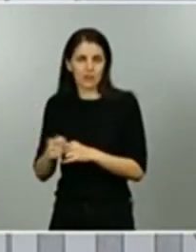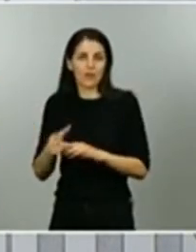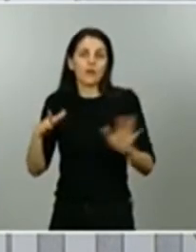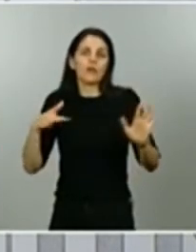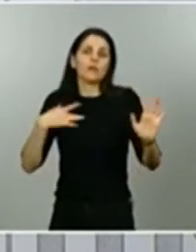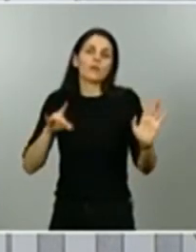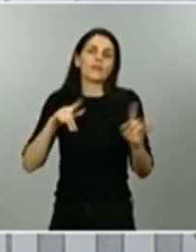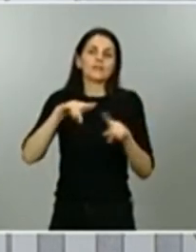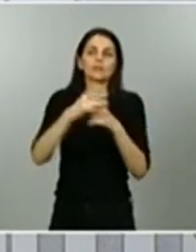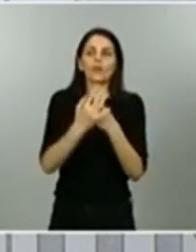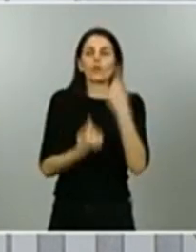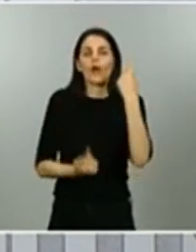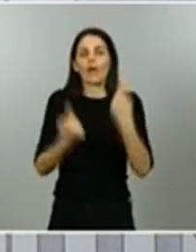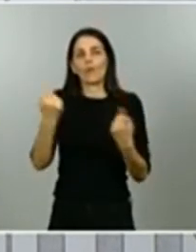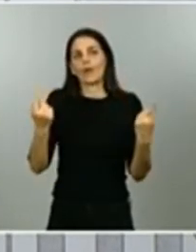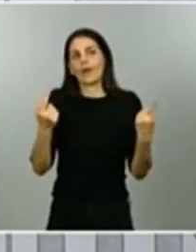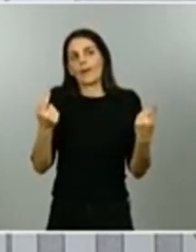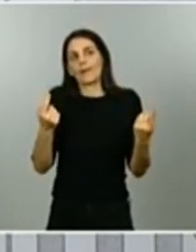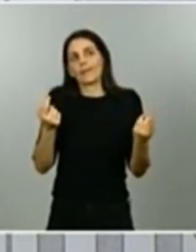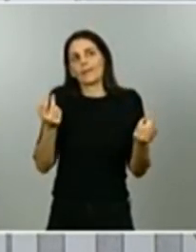de alguna forma distinta